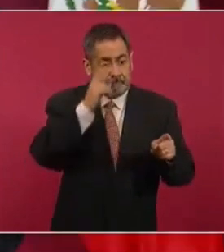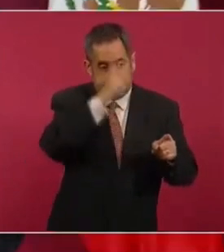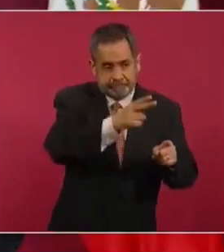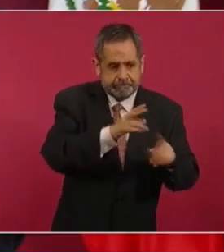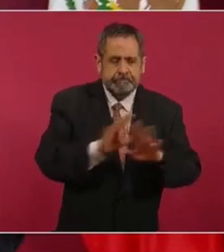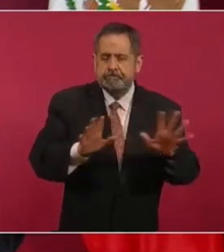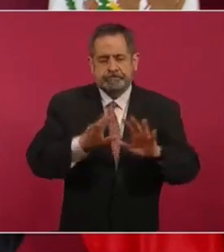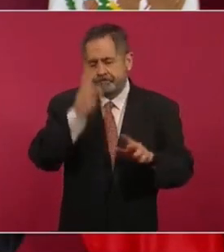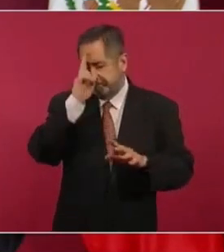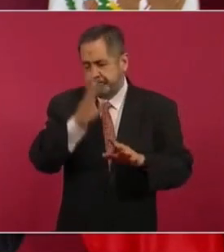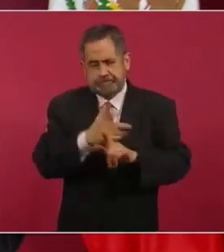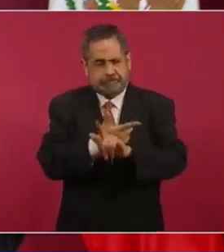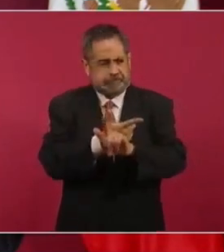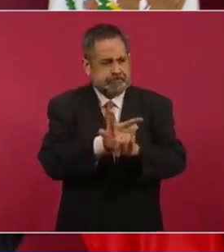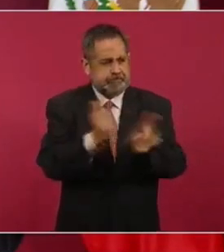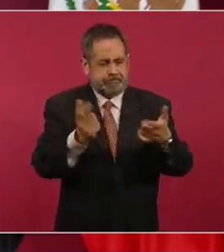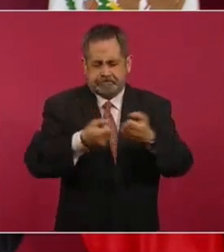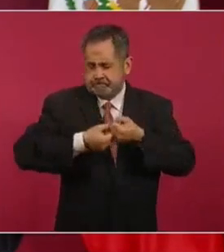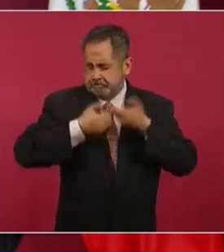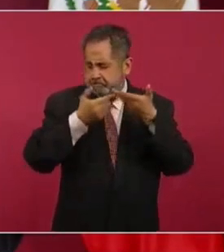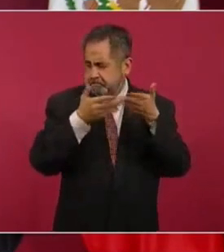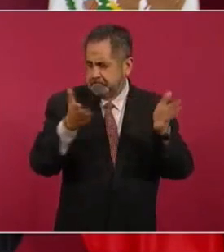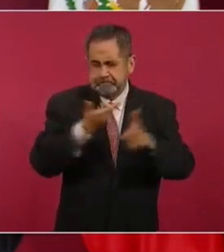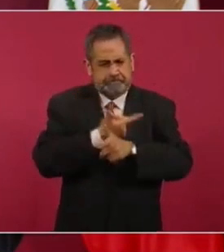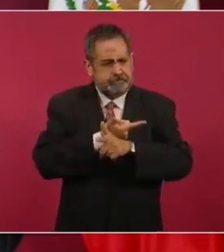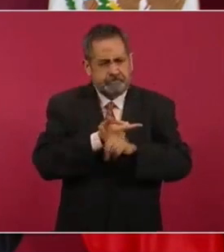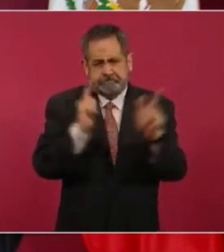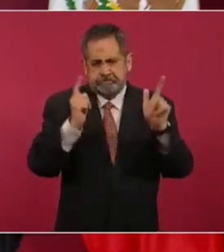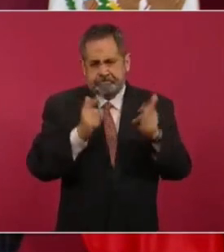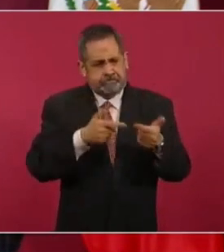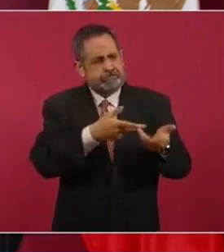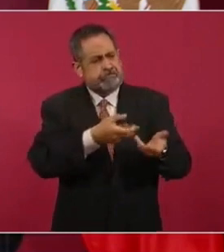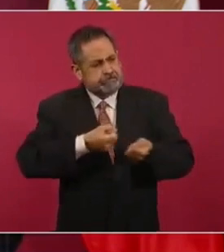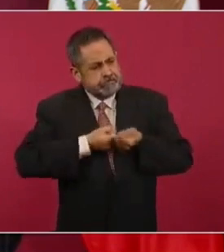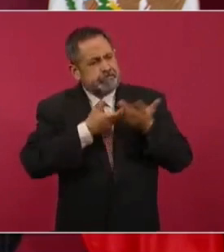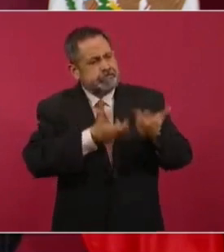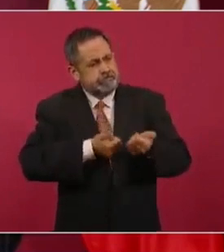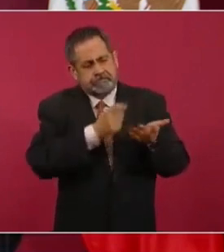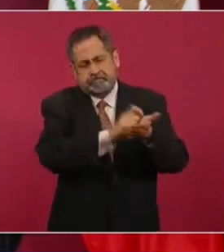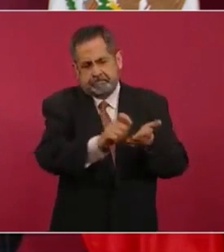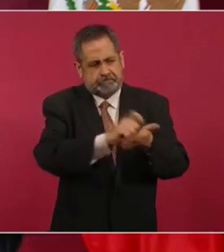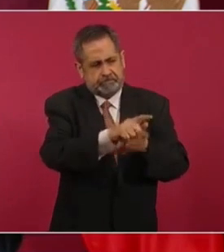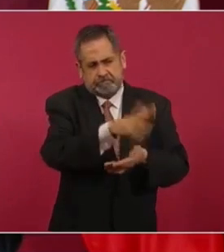libertades plenas, libertad de expresión,